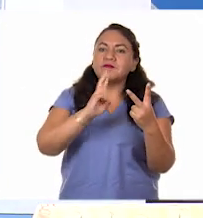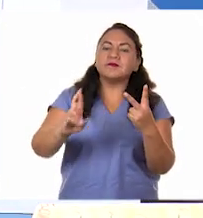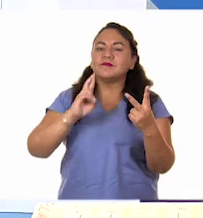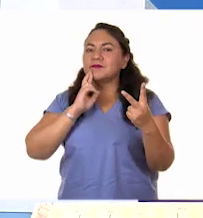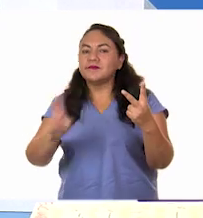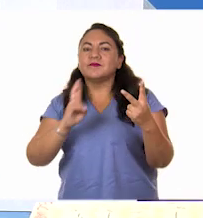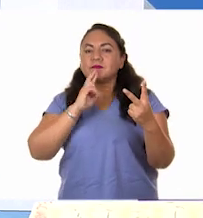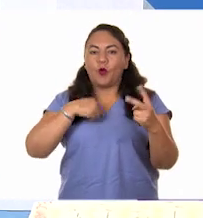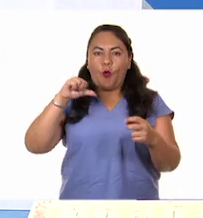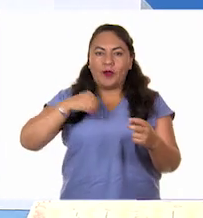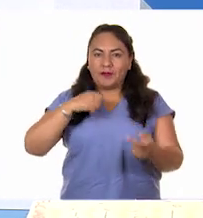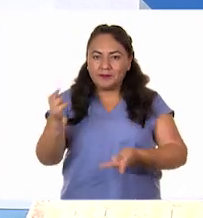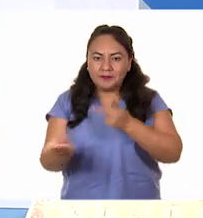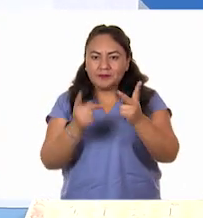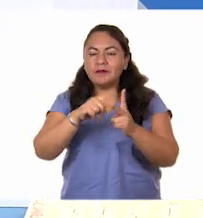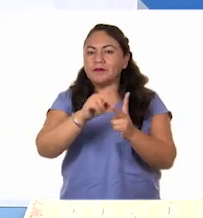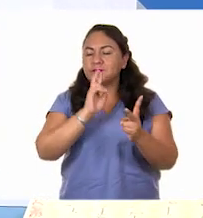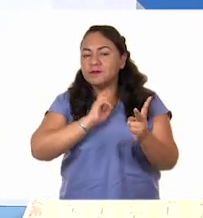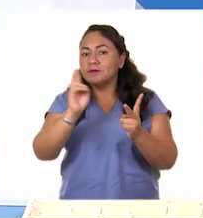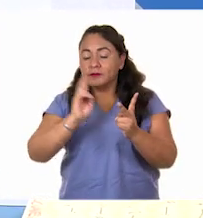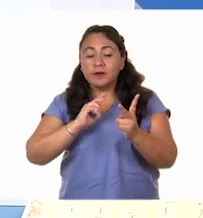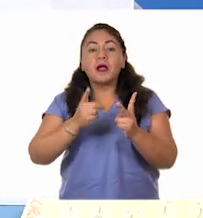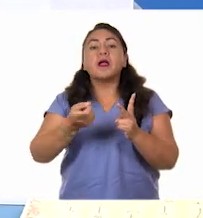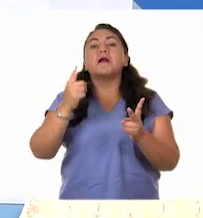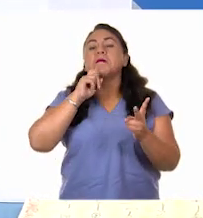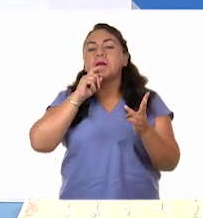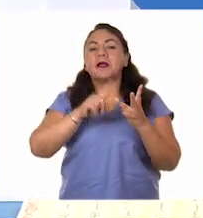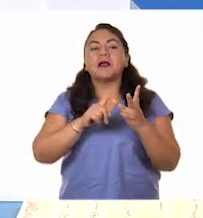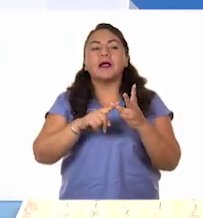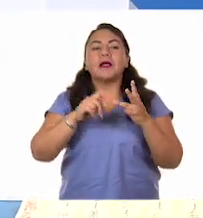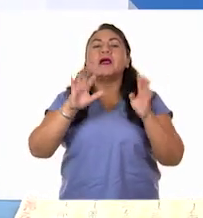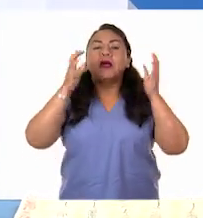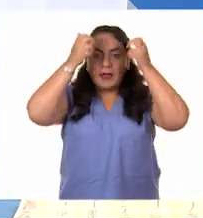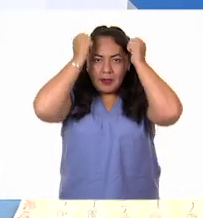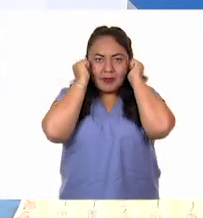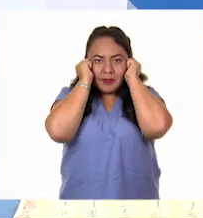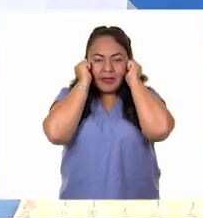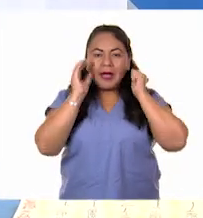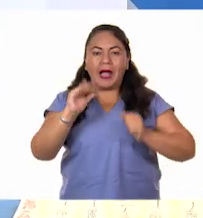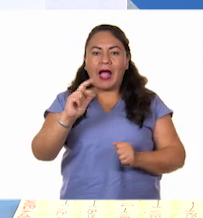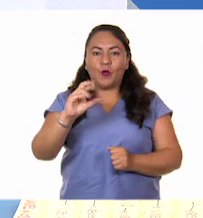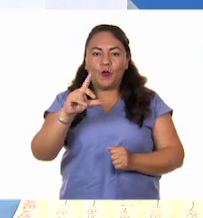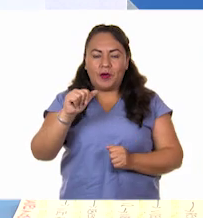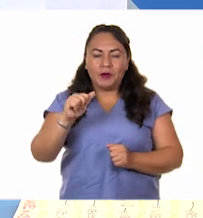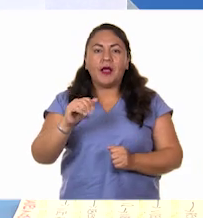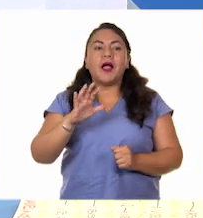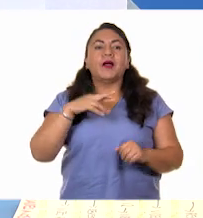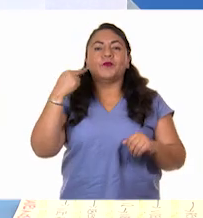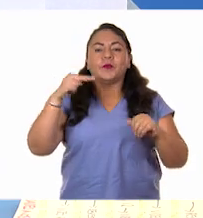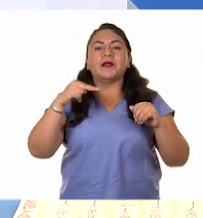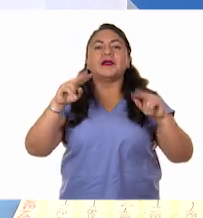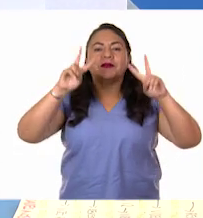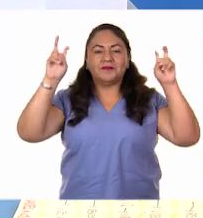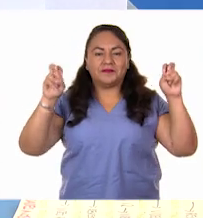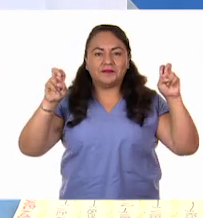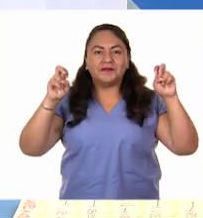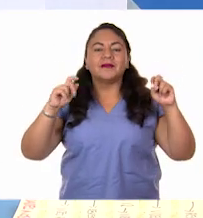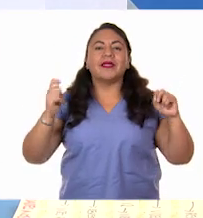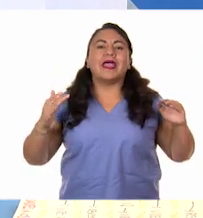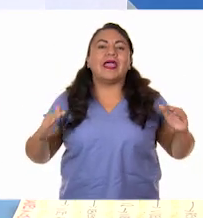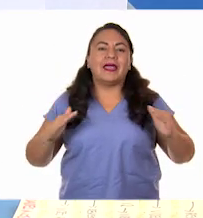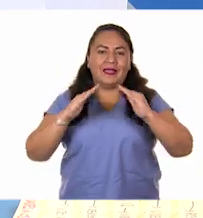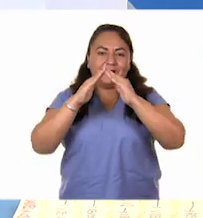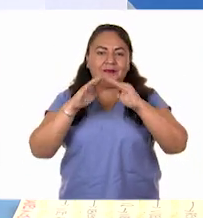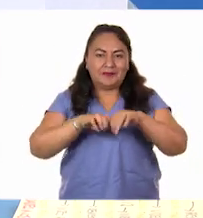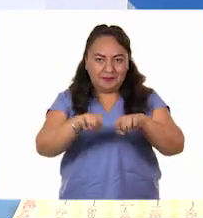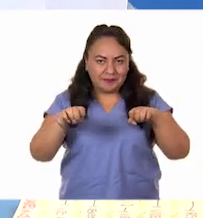preguntas que hoy vamos a plantear. Y también va a participar Carola. Y ahí tenemos el nombre del equipo, las pirámides. Inclusive